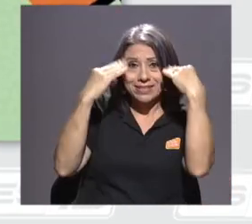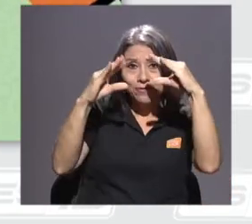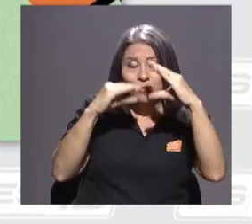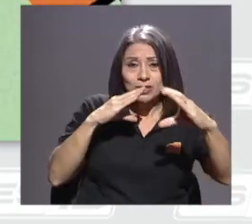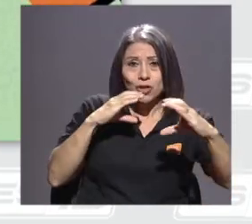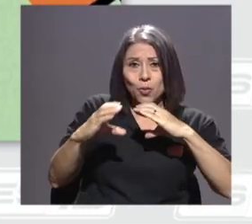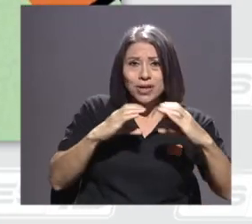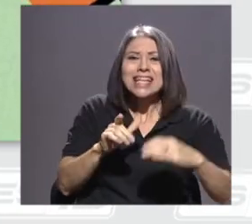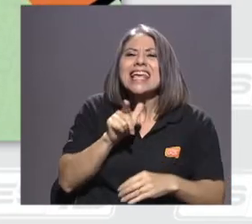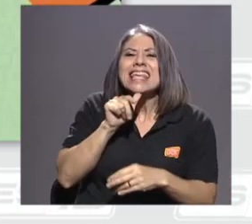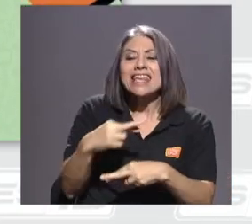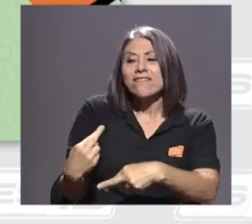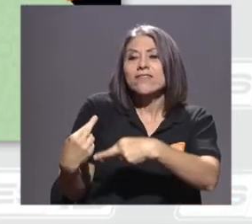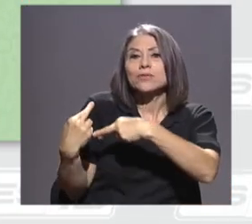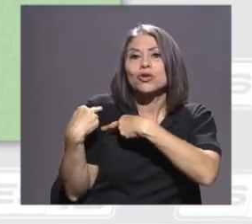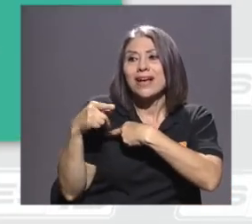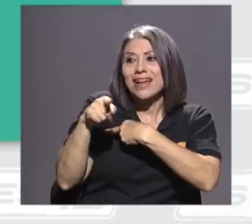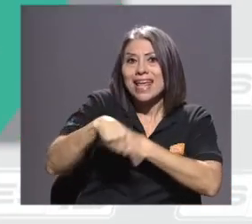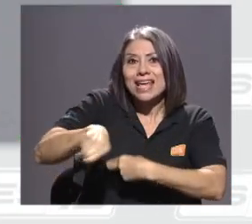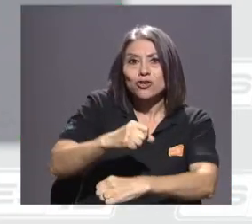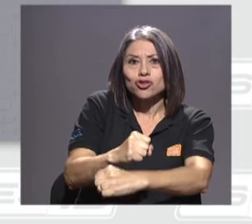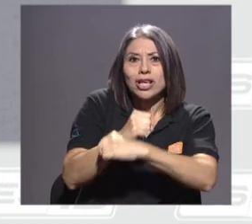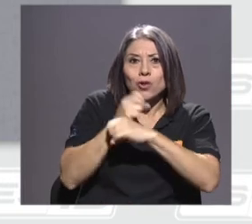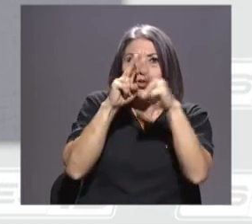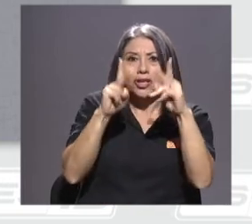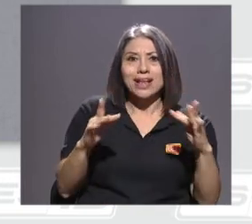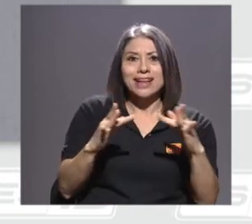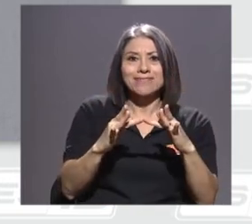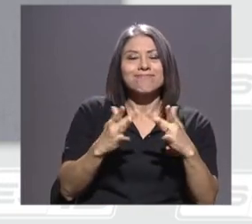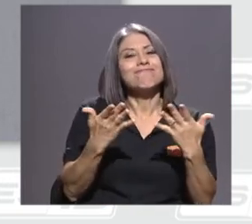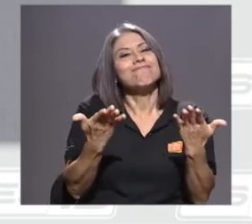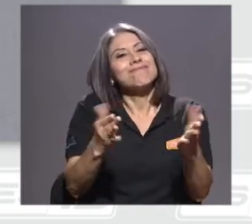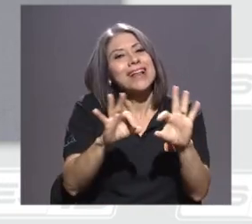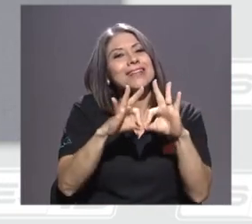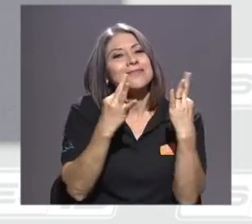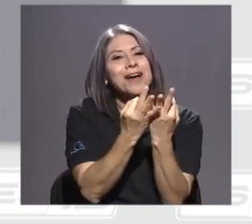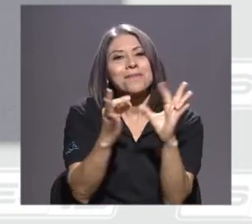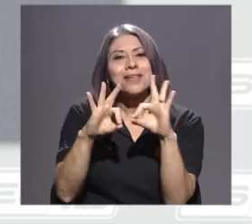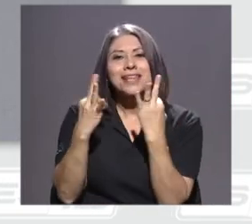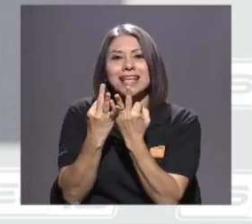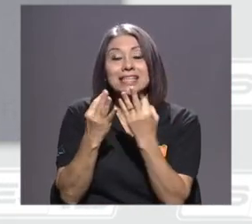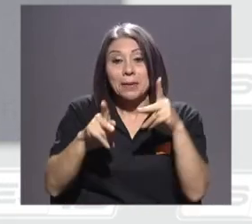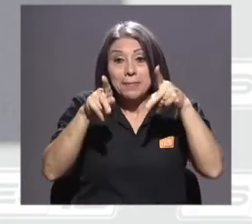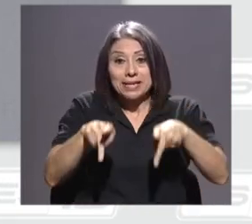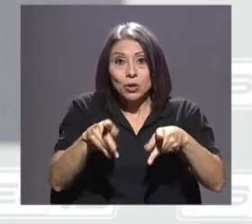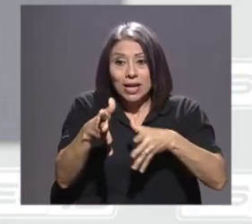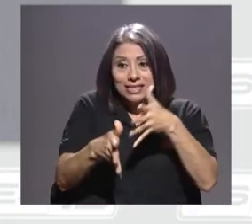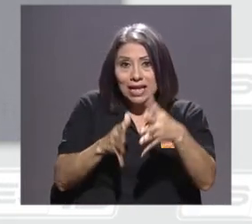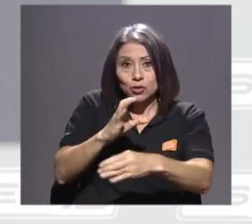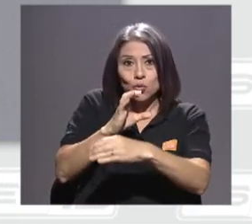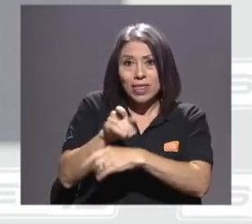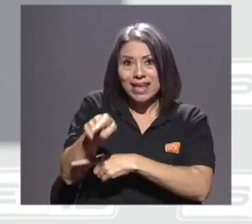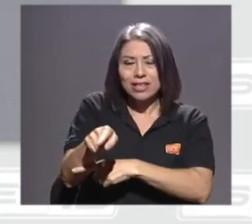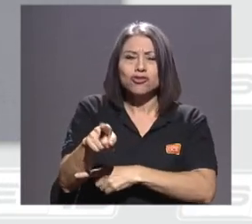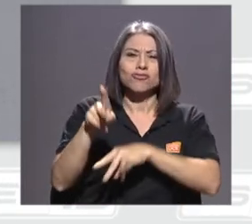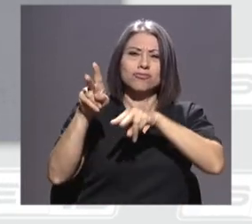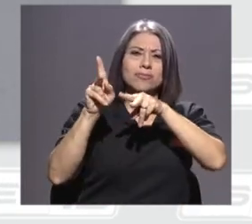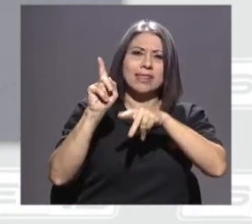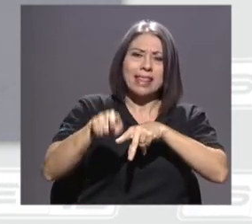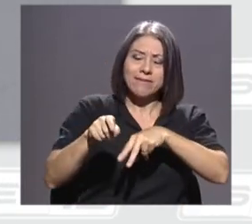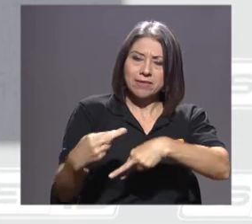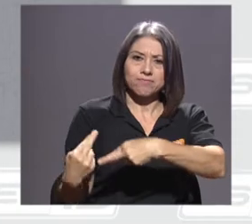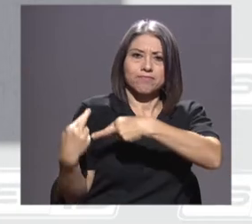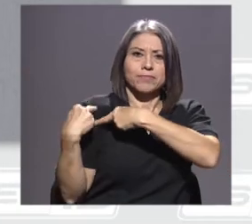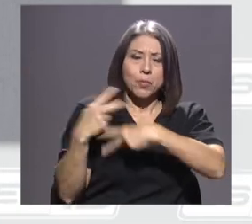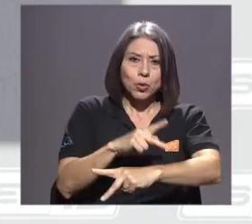responsables de su seguridad en línea? Sin mayor duda, las familias y quienes están a su cargo tienen el deber de protegerles de los